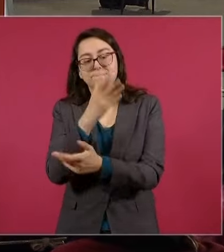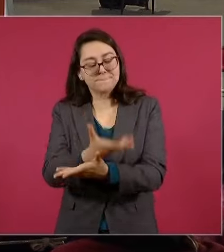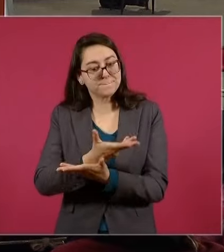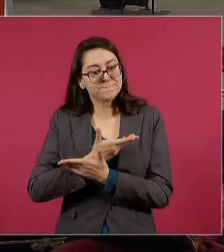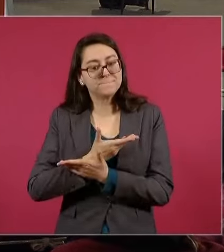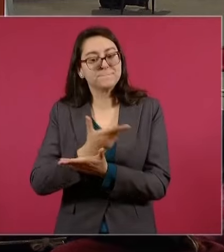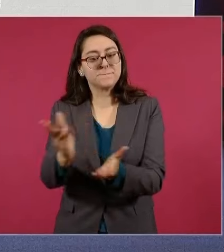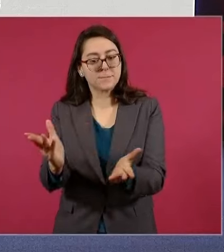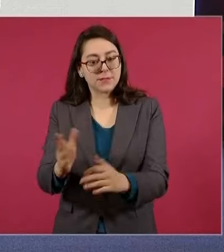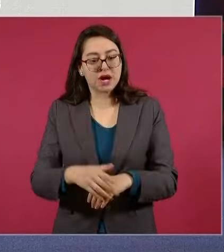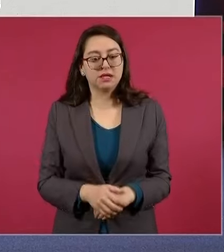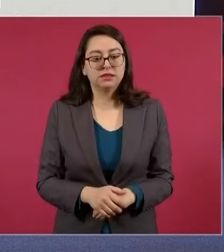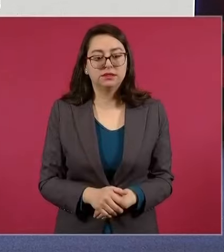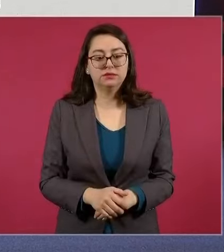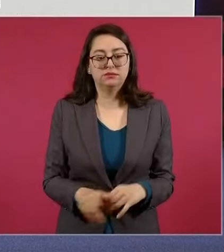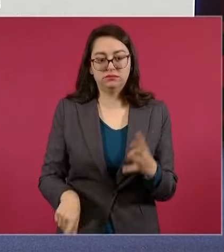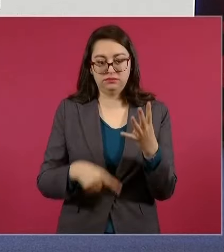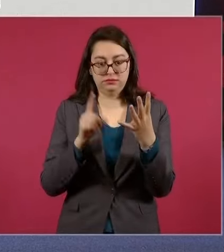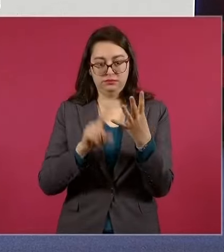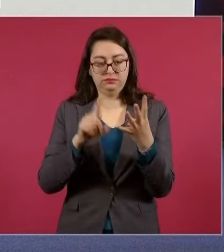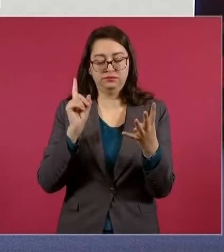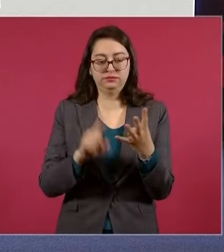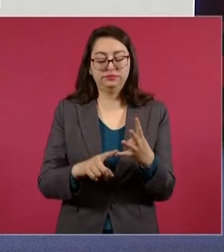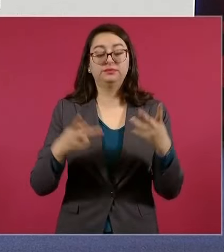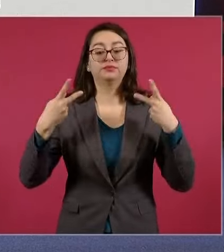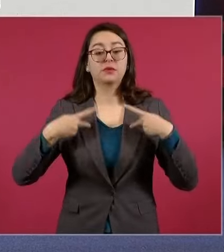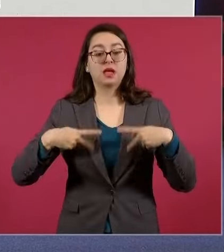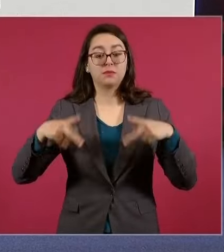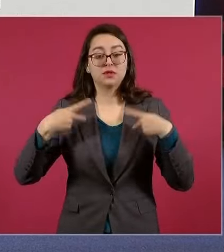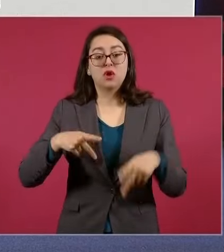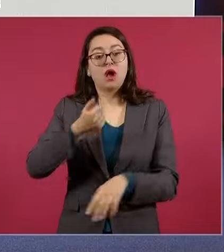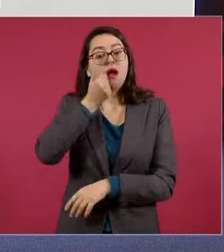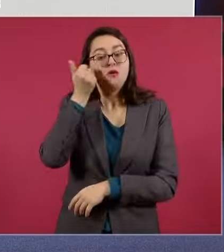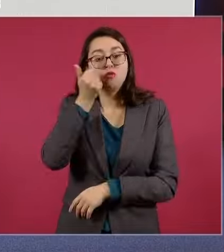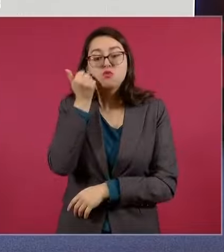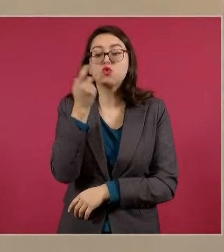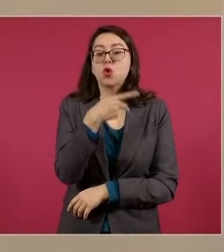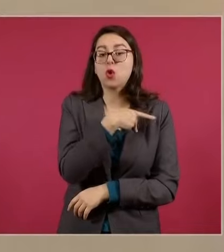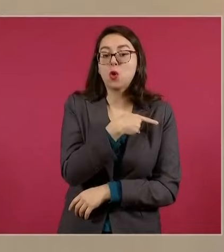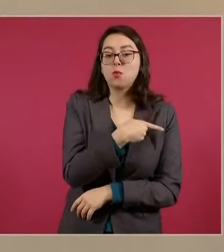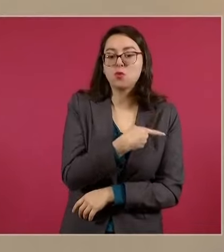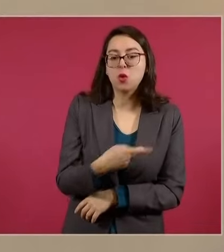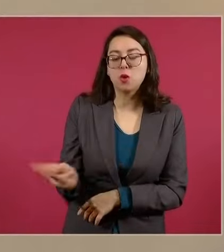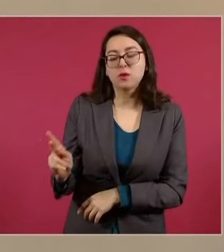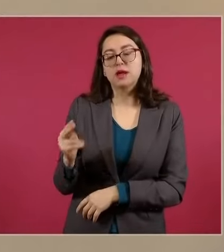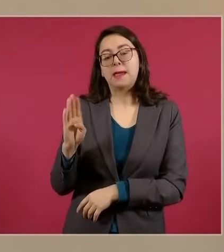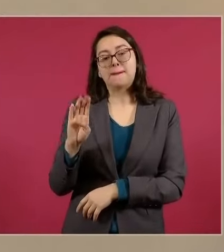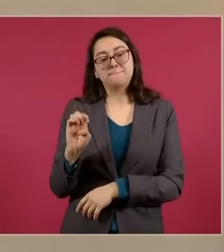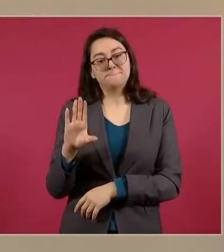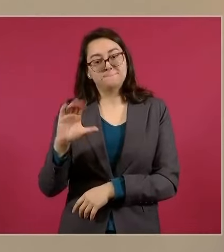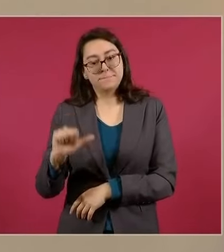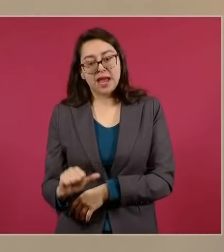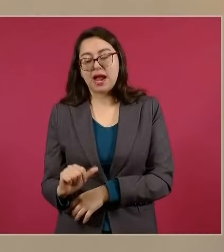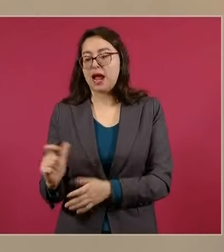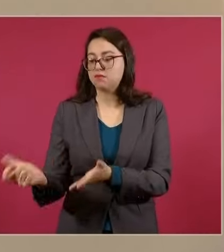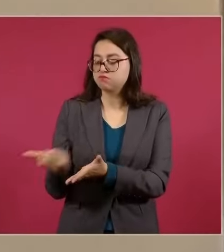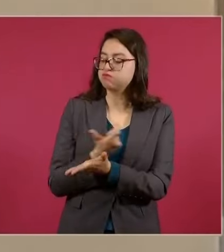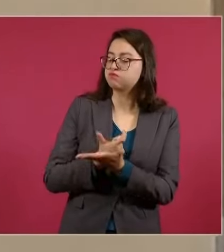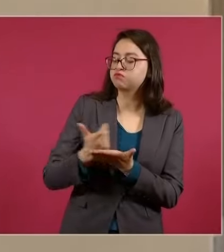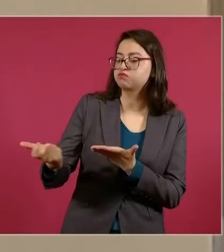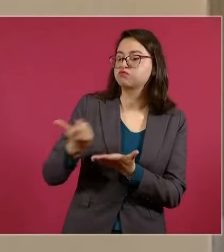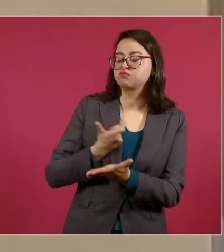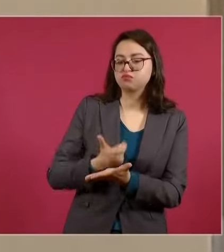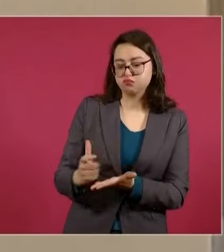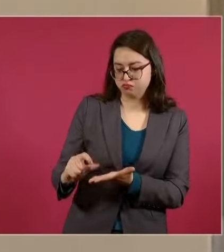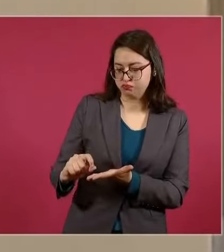estudiantes de escasos recursos, donde se establece el derecho a becas y a incrementos que se